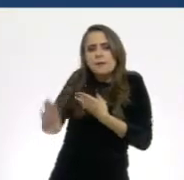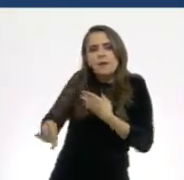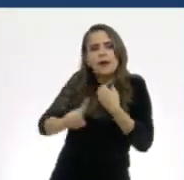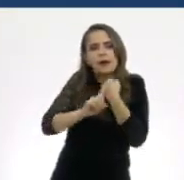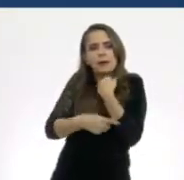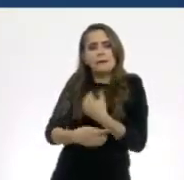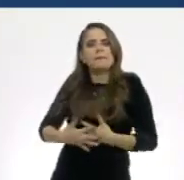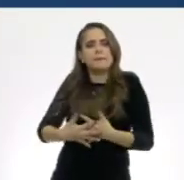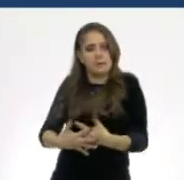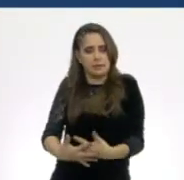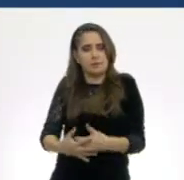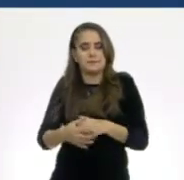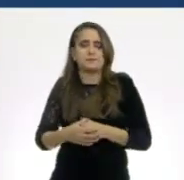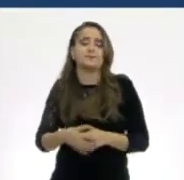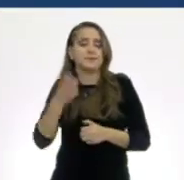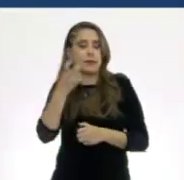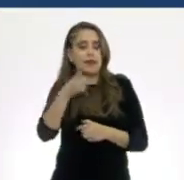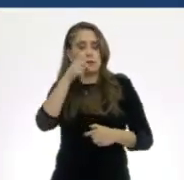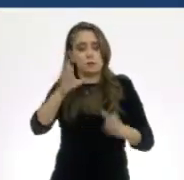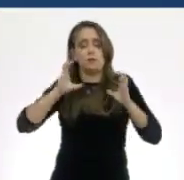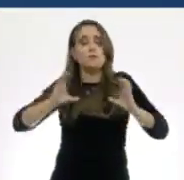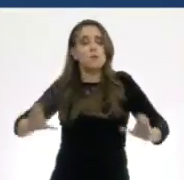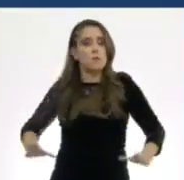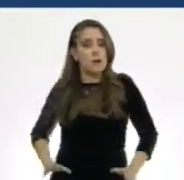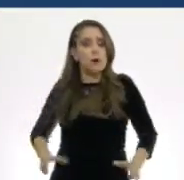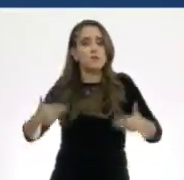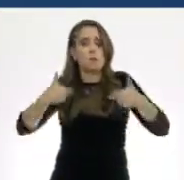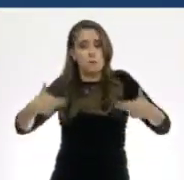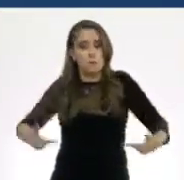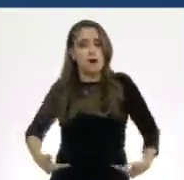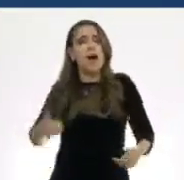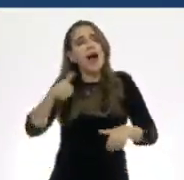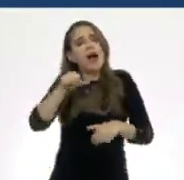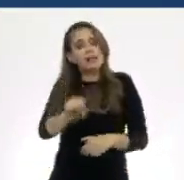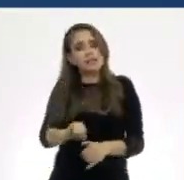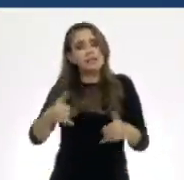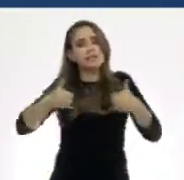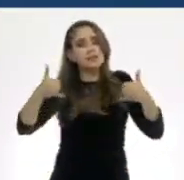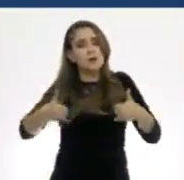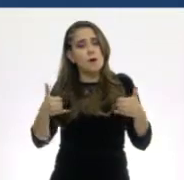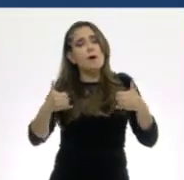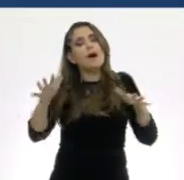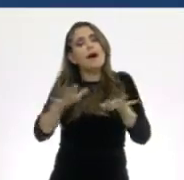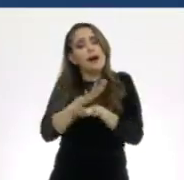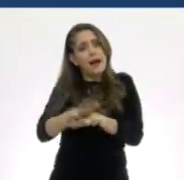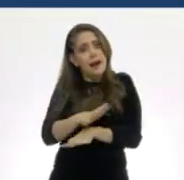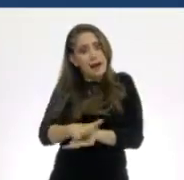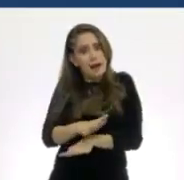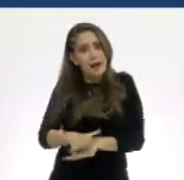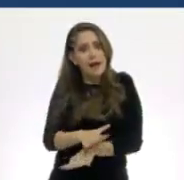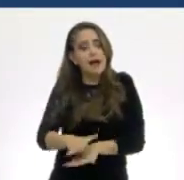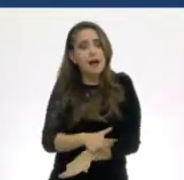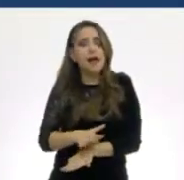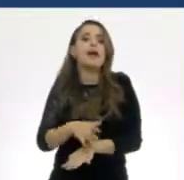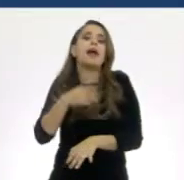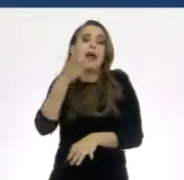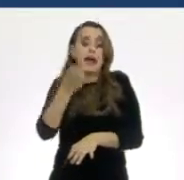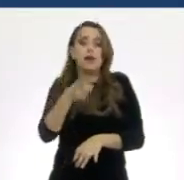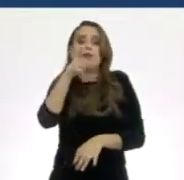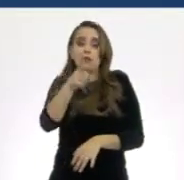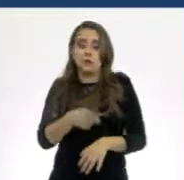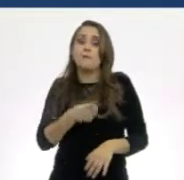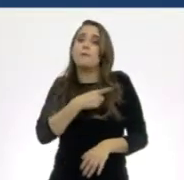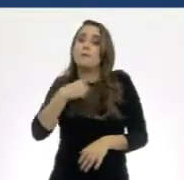del cuerpo humano durante la pubertad. Y esto nos sirve para poder llevar a cabo acciones